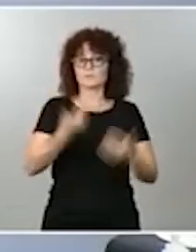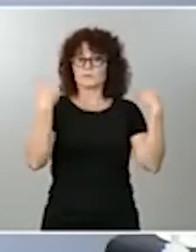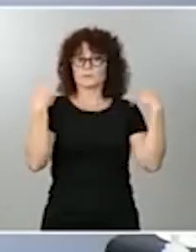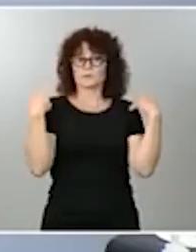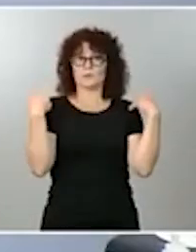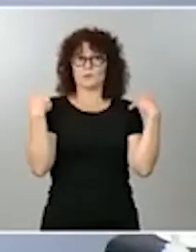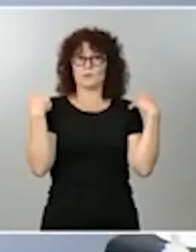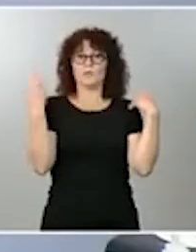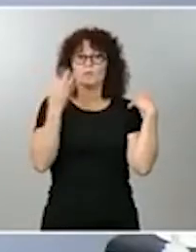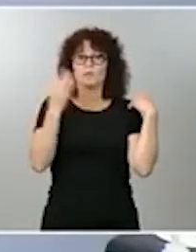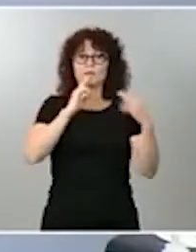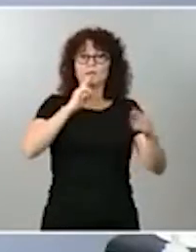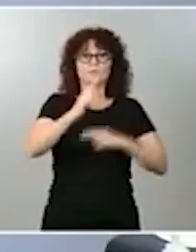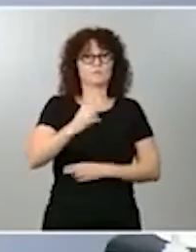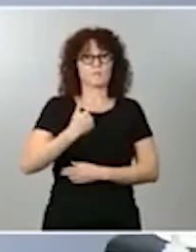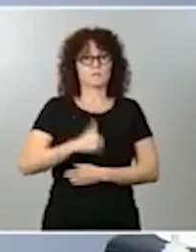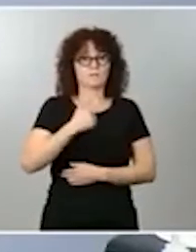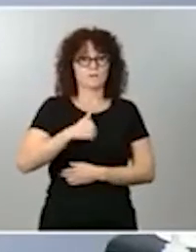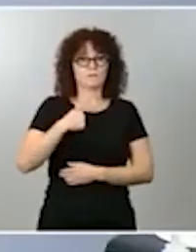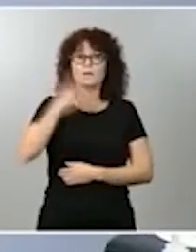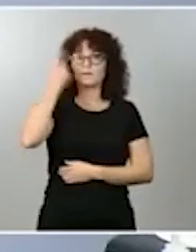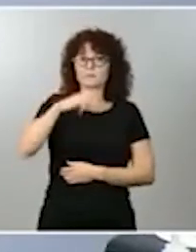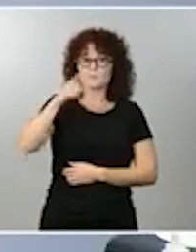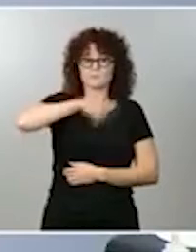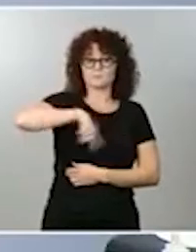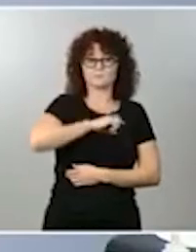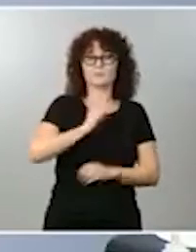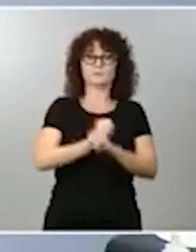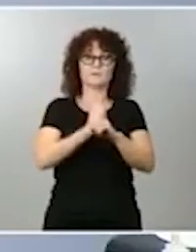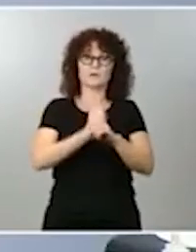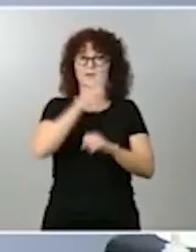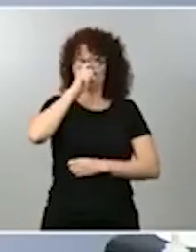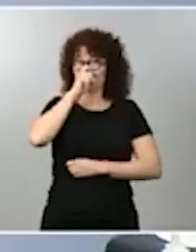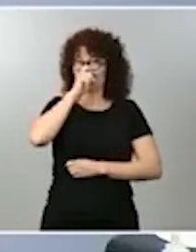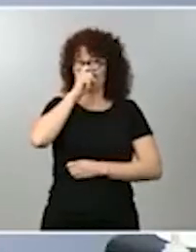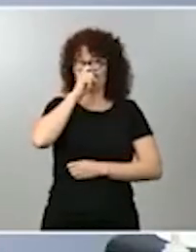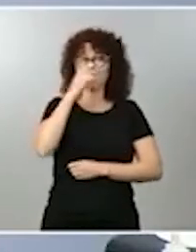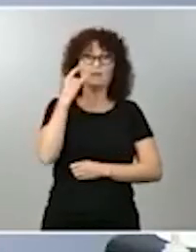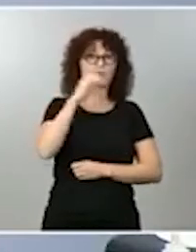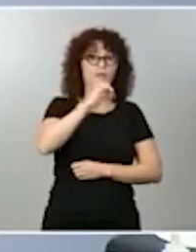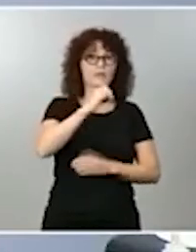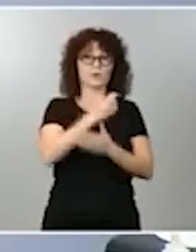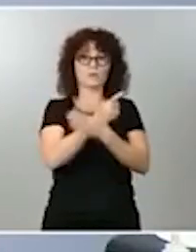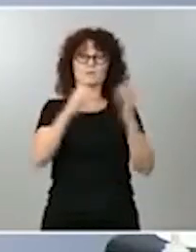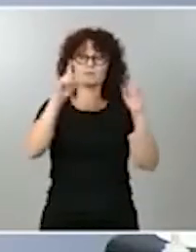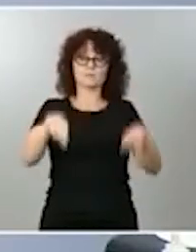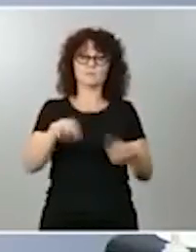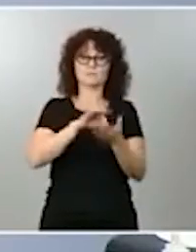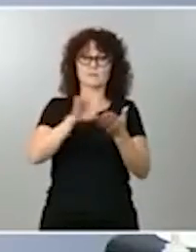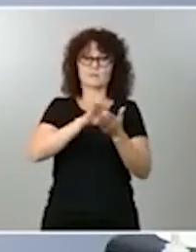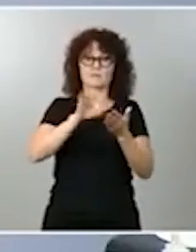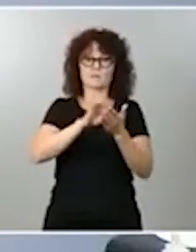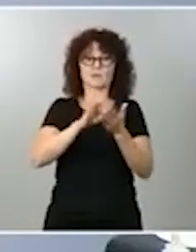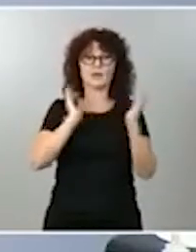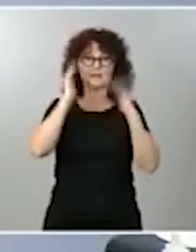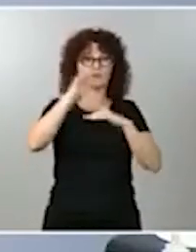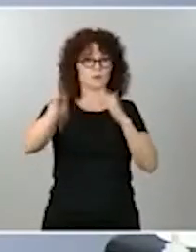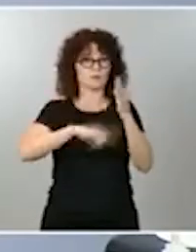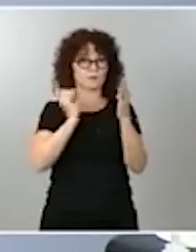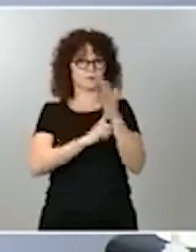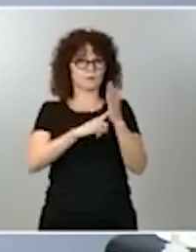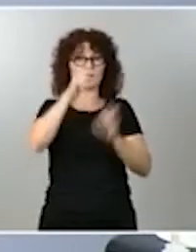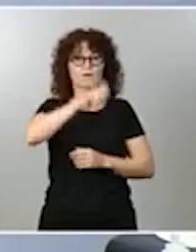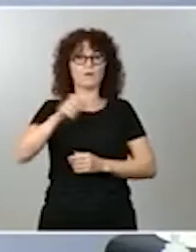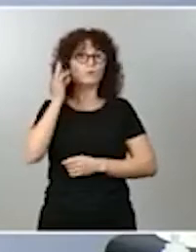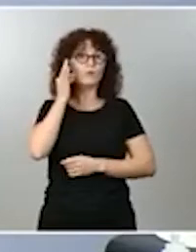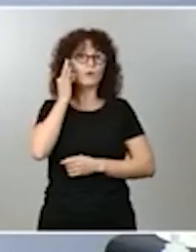que estamos trabajando en ello, que recuerden el 016 y todos los servicios de atención integral a las mujeres víctimas. Sabemos que lo importante